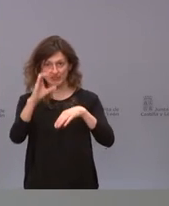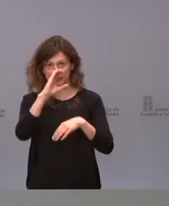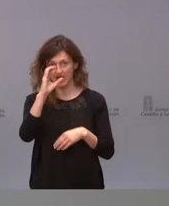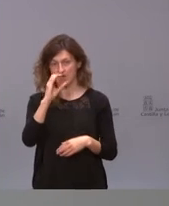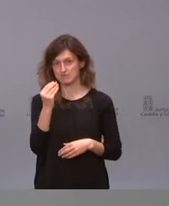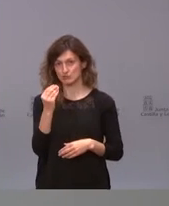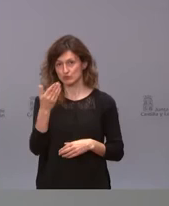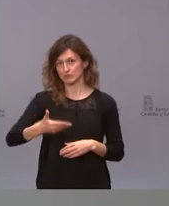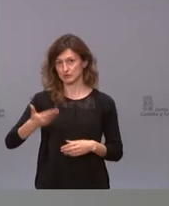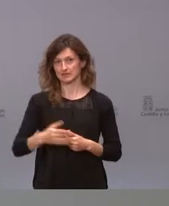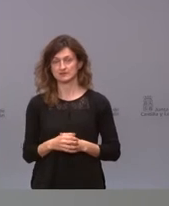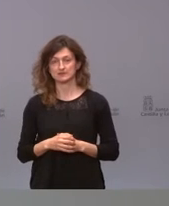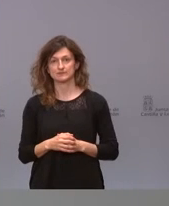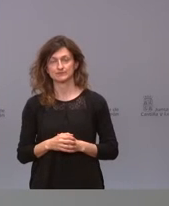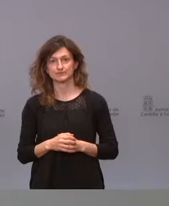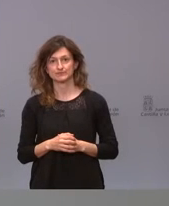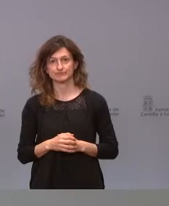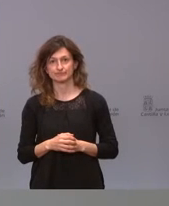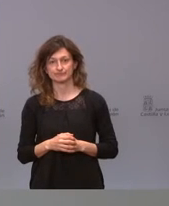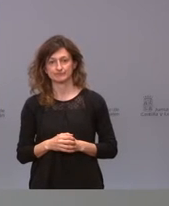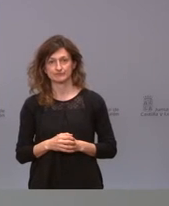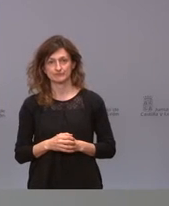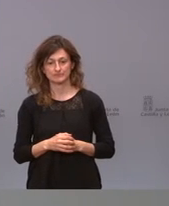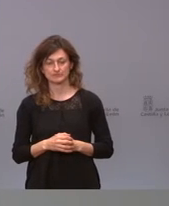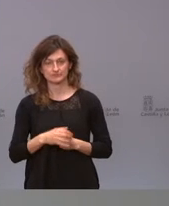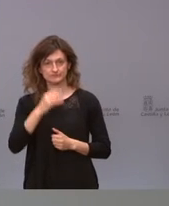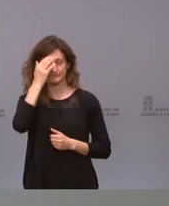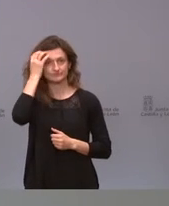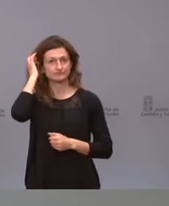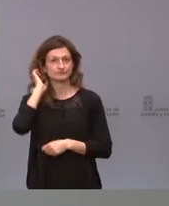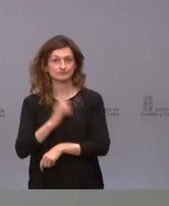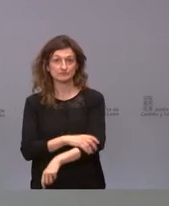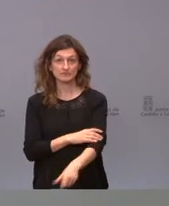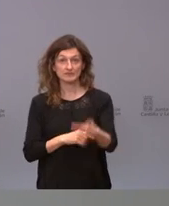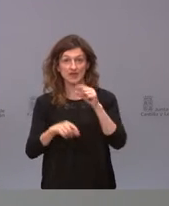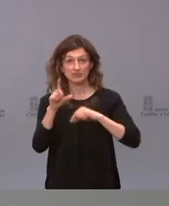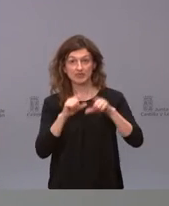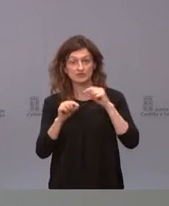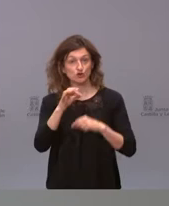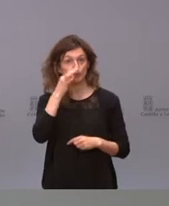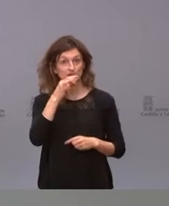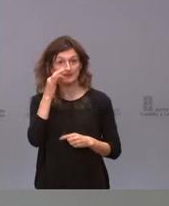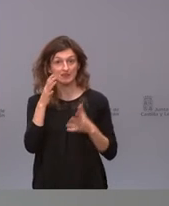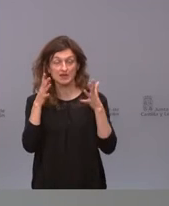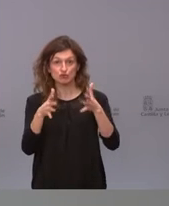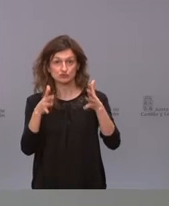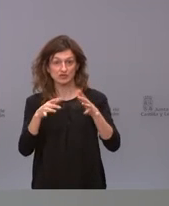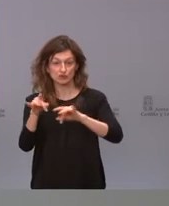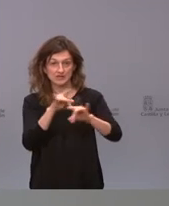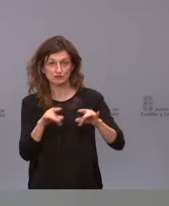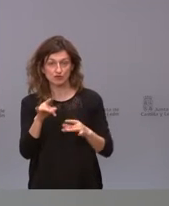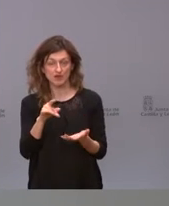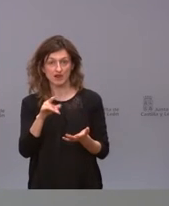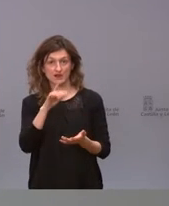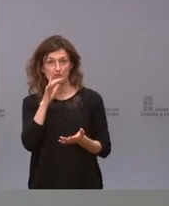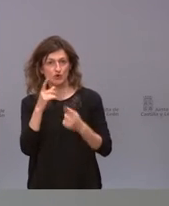y esto es importante tenerlo en cuenta. Desde luego la decisión que se tomó por la tarde en el Consejo Interterritorial refuerza